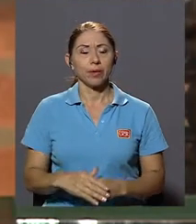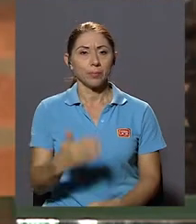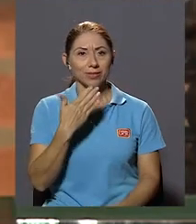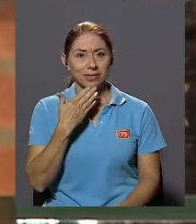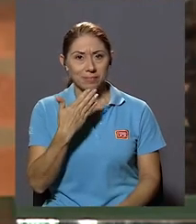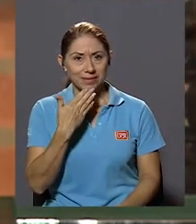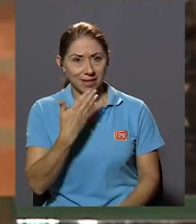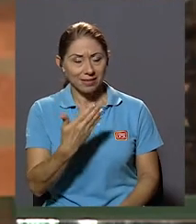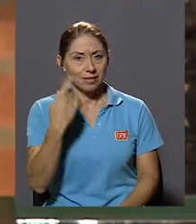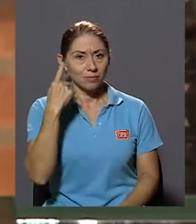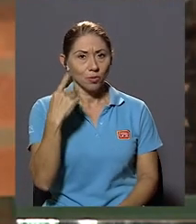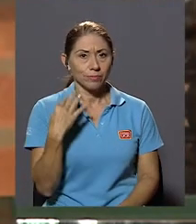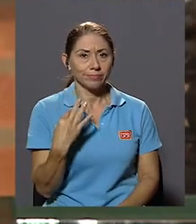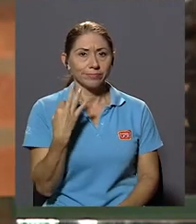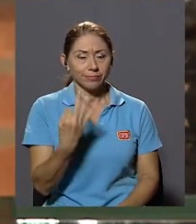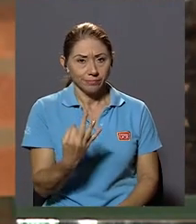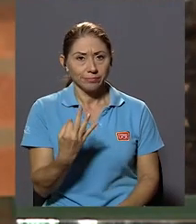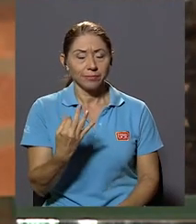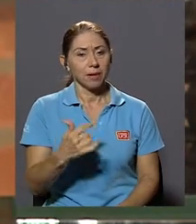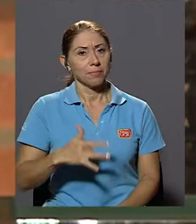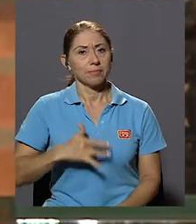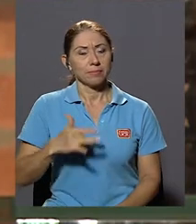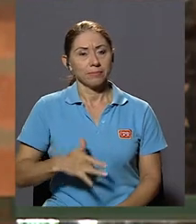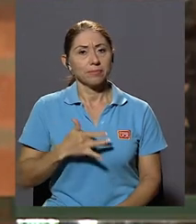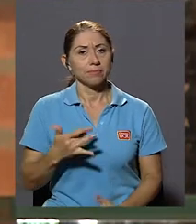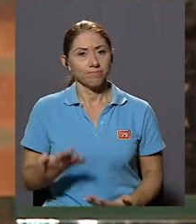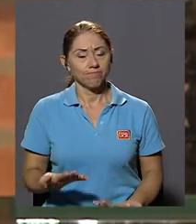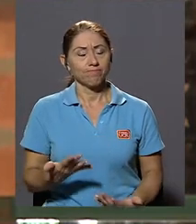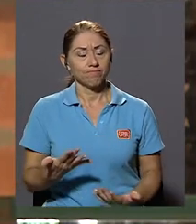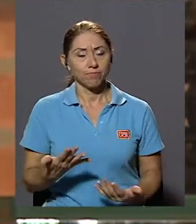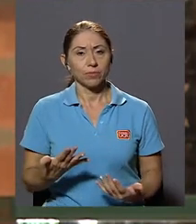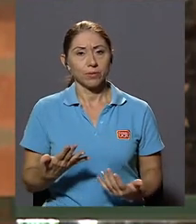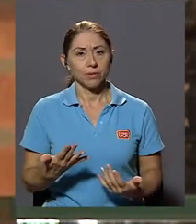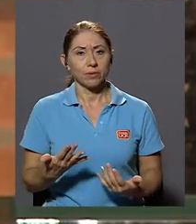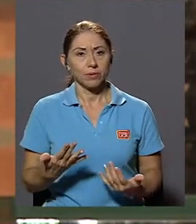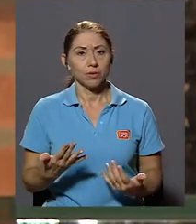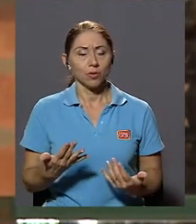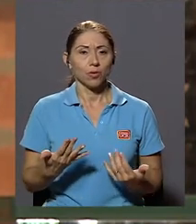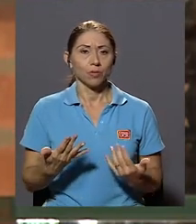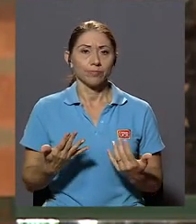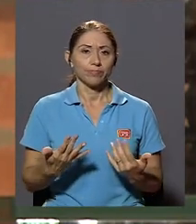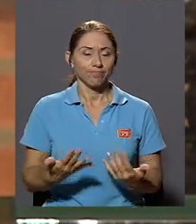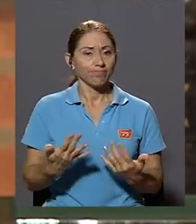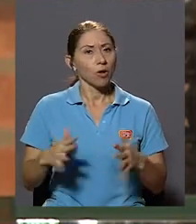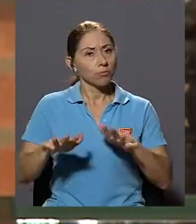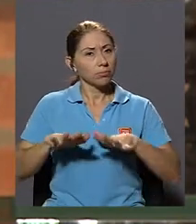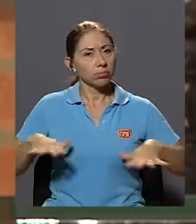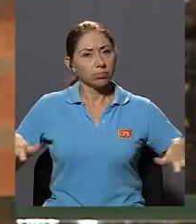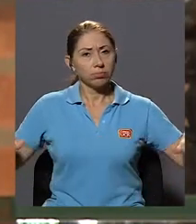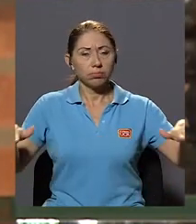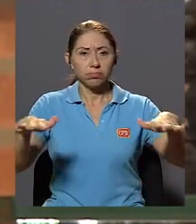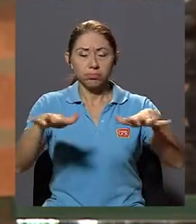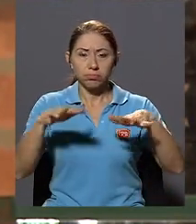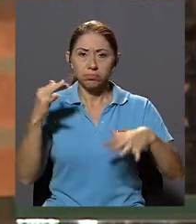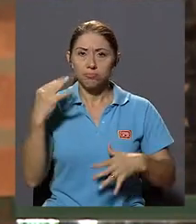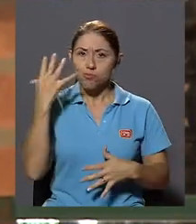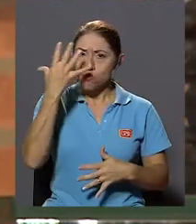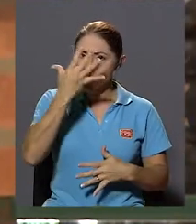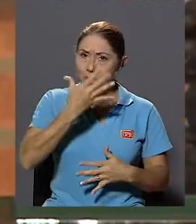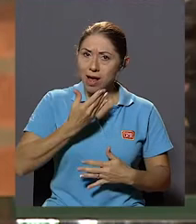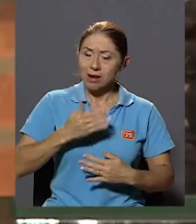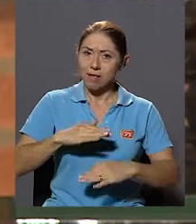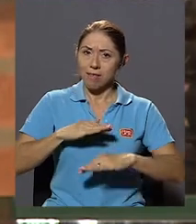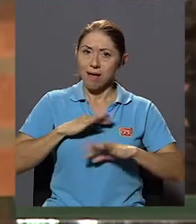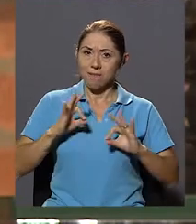Muchísimas gracias en primer lugar por la invitación Me siento realmente en un ambiente muy agradable